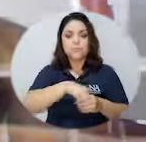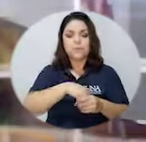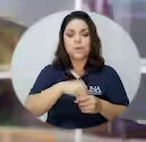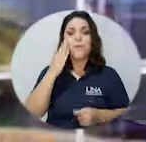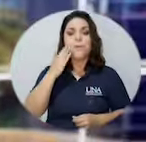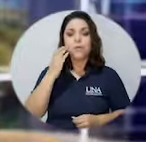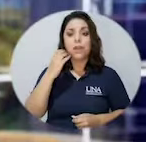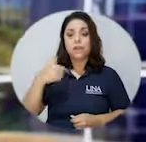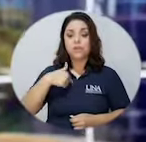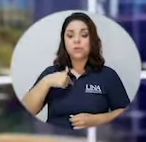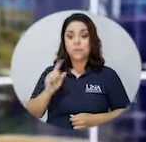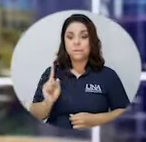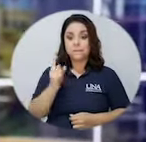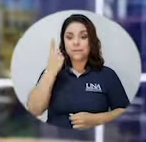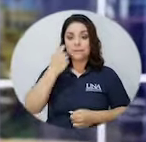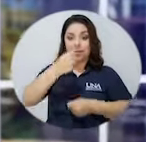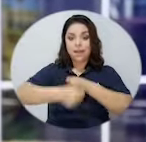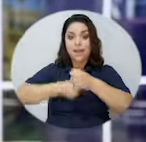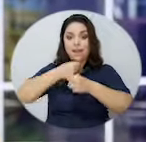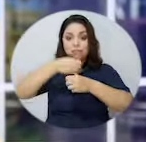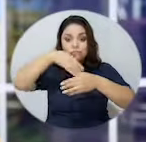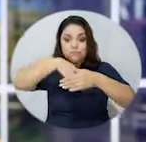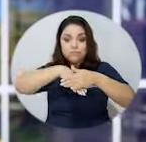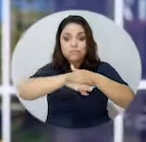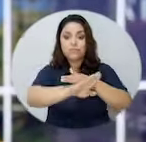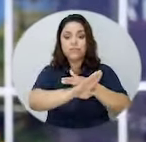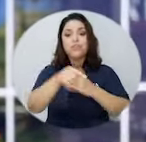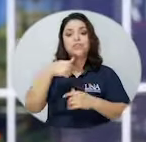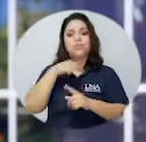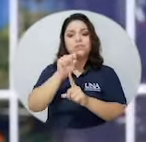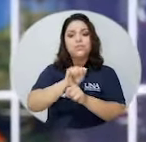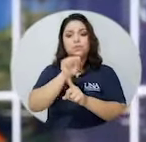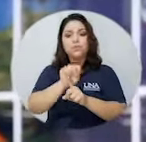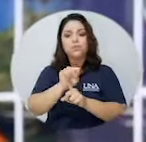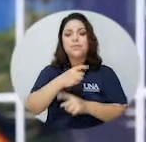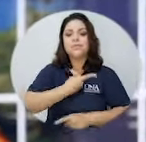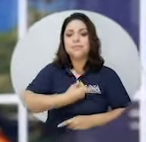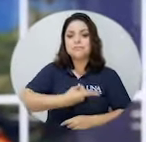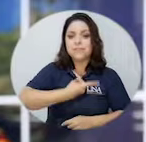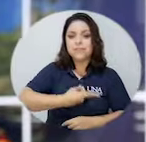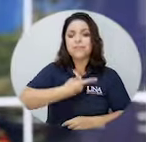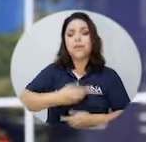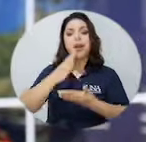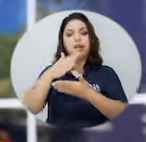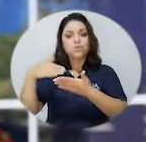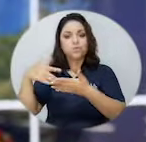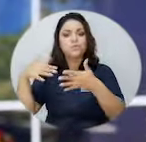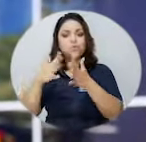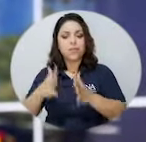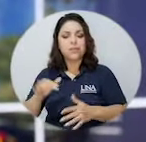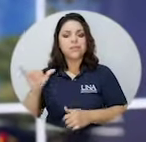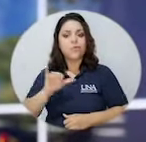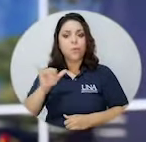Esto debido a que yo en primer año, debido a la situación de depresión que pasamos, muchos